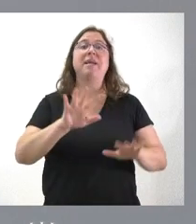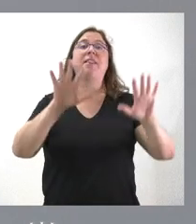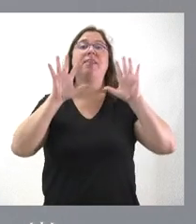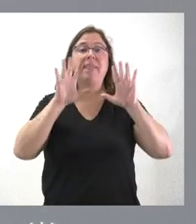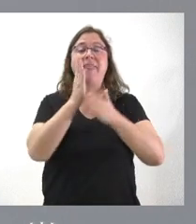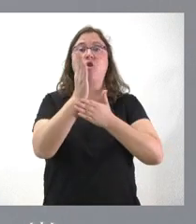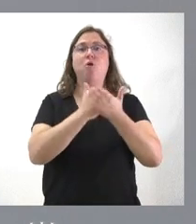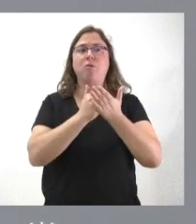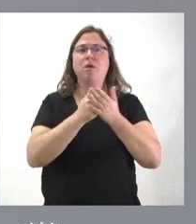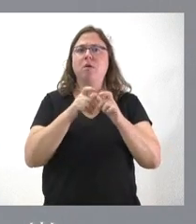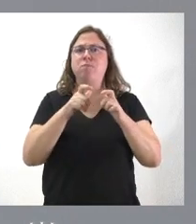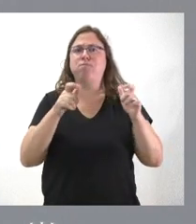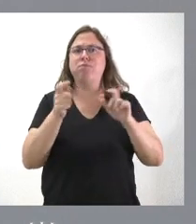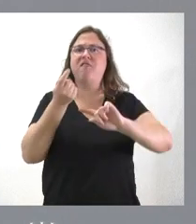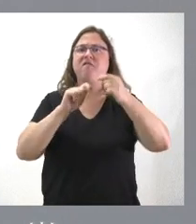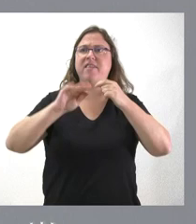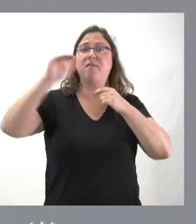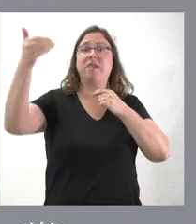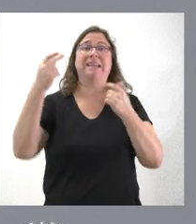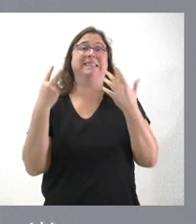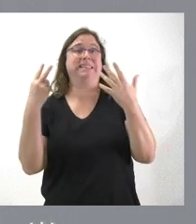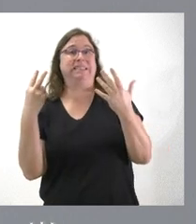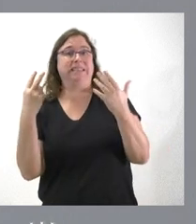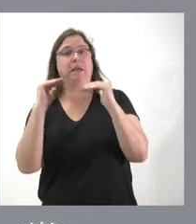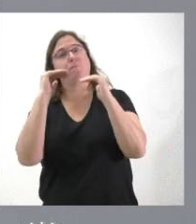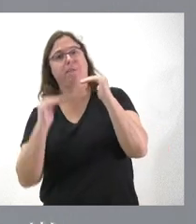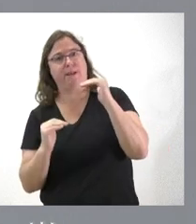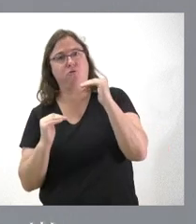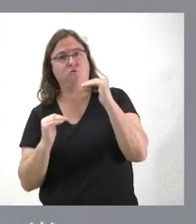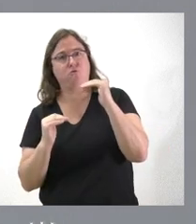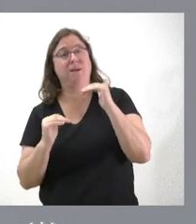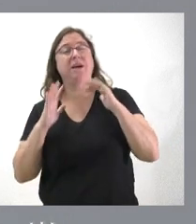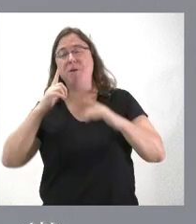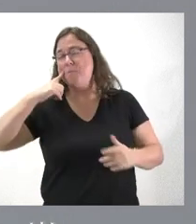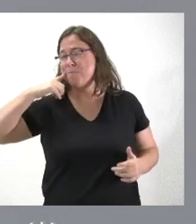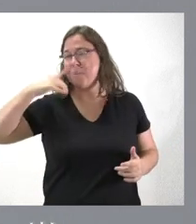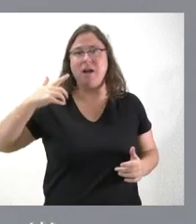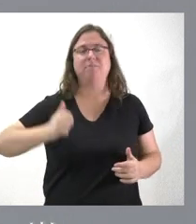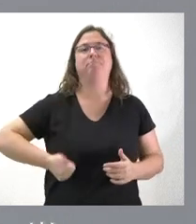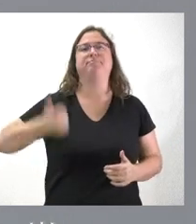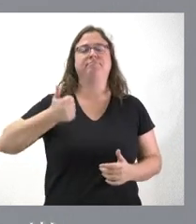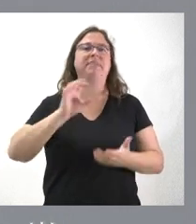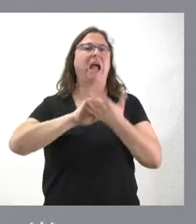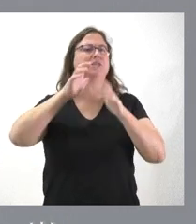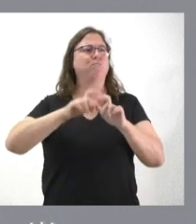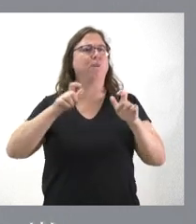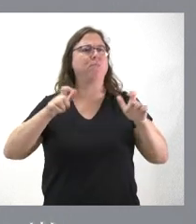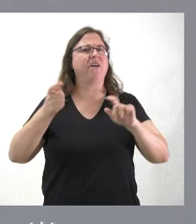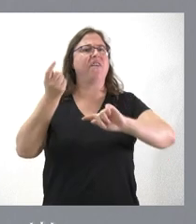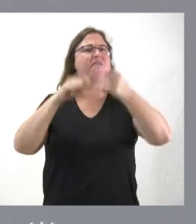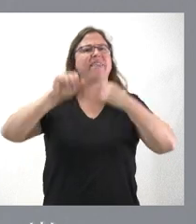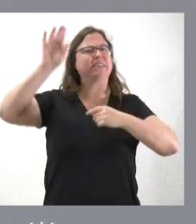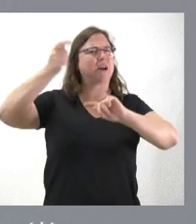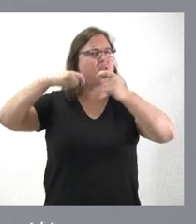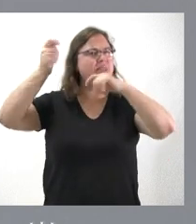que crecen en exportaciones y siete que decrecen. Pero la que más crece de todas es Castilla y León. Castilla y está en el número uno